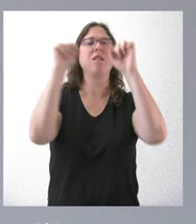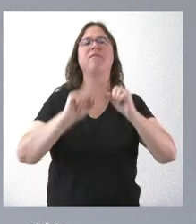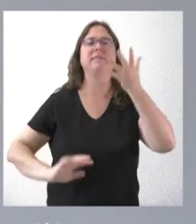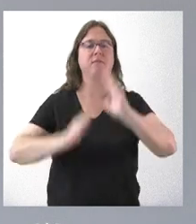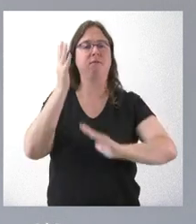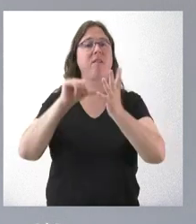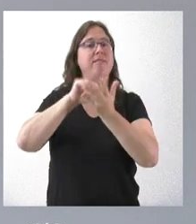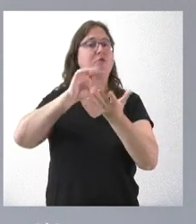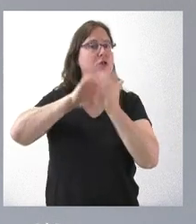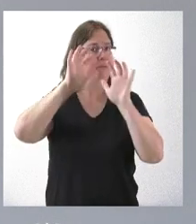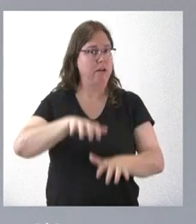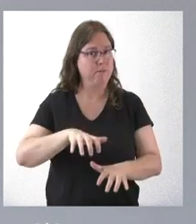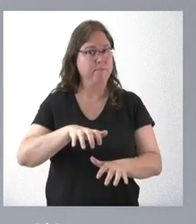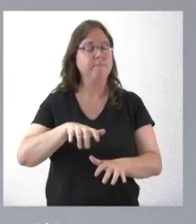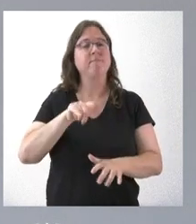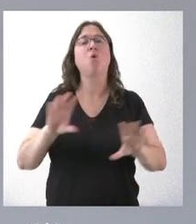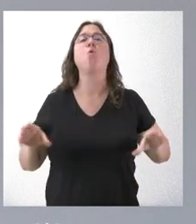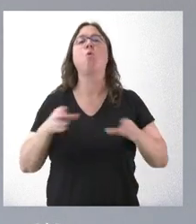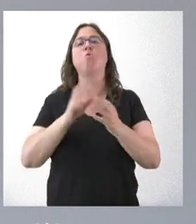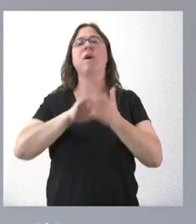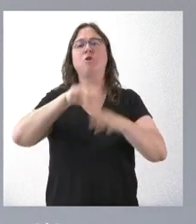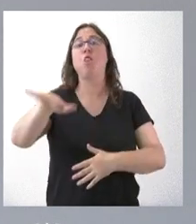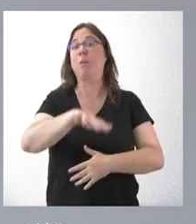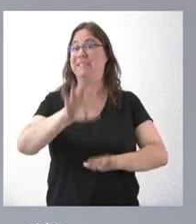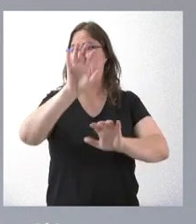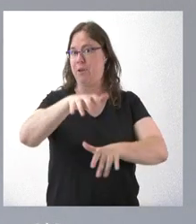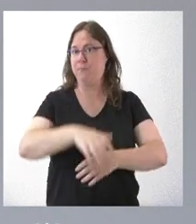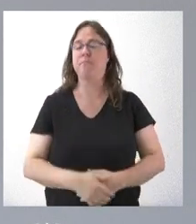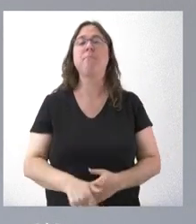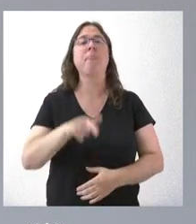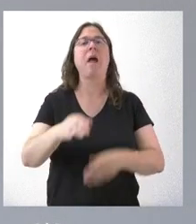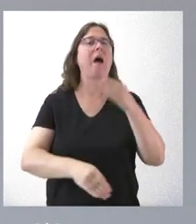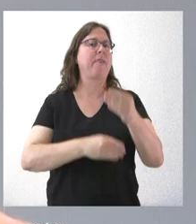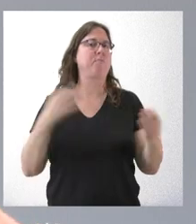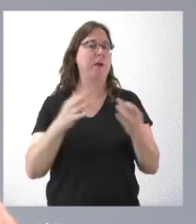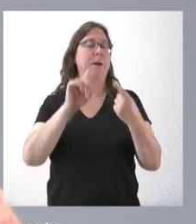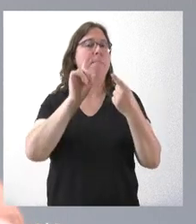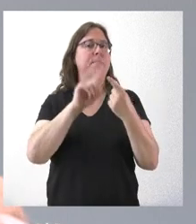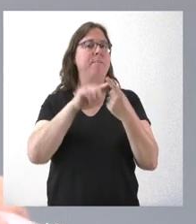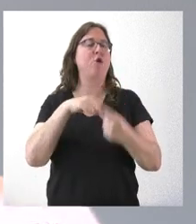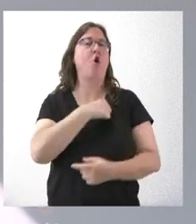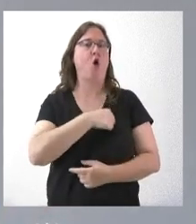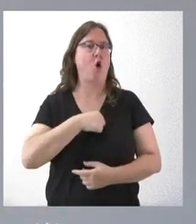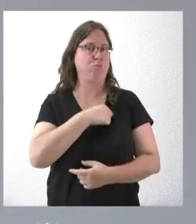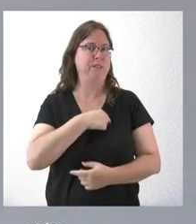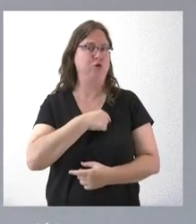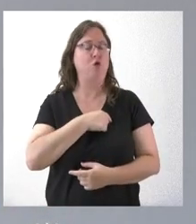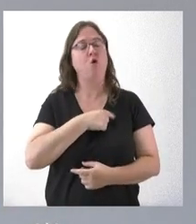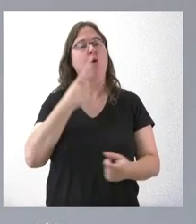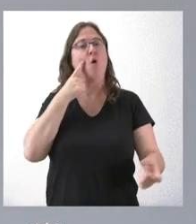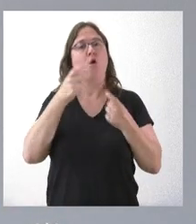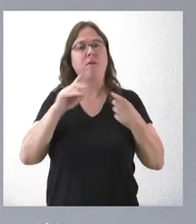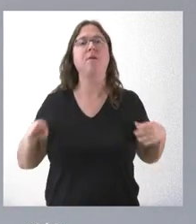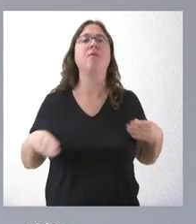Es un centro de Castilla y León, de la Junta de Castilla y León, que está en León. Y ahí haremos primero una comisión de coordinación con la